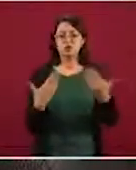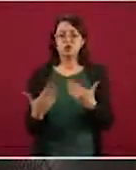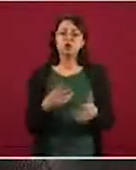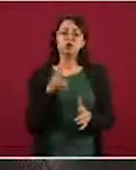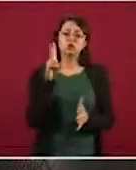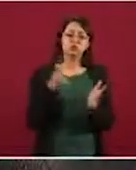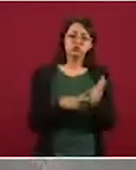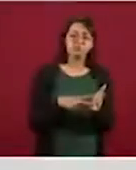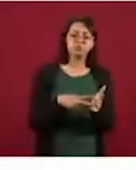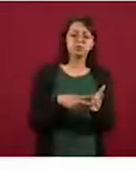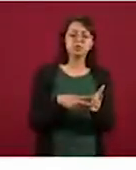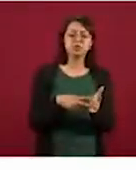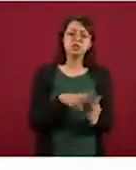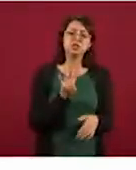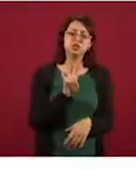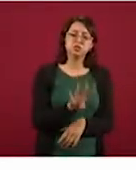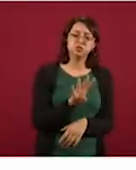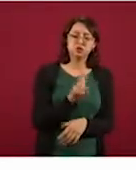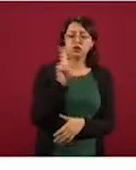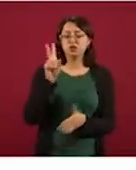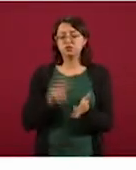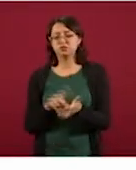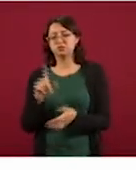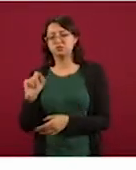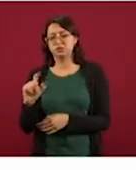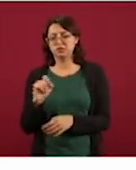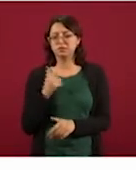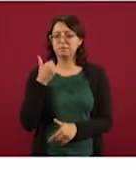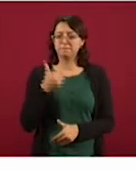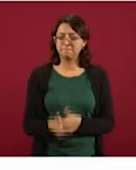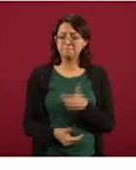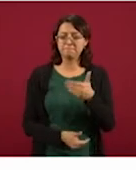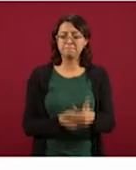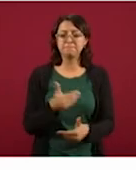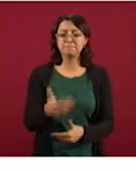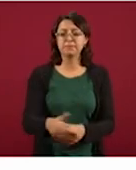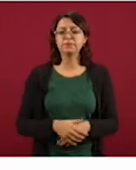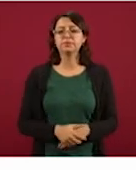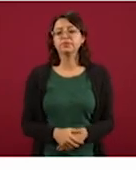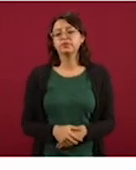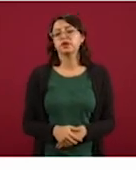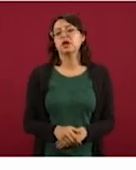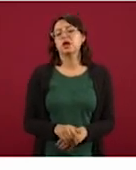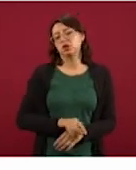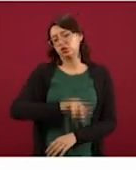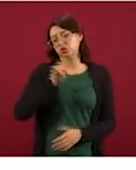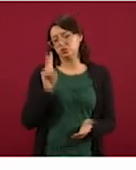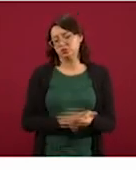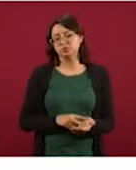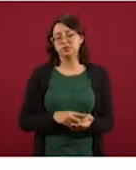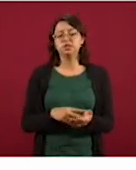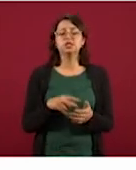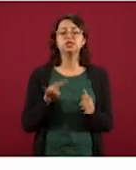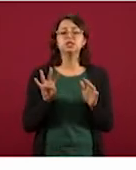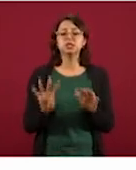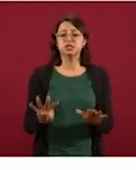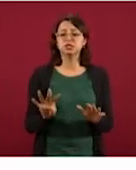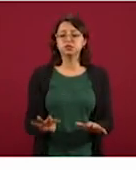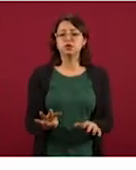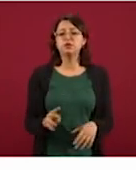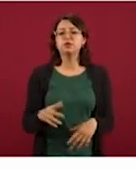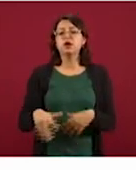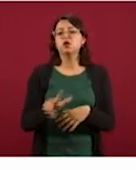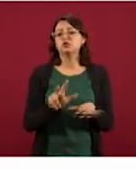2019 y 2020, cómo va a avanzar el programa. En 2019 vamos a cerrar con 815 mil